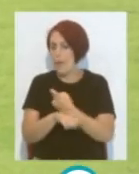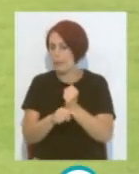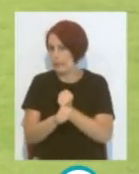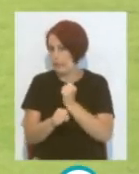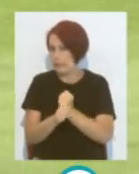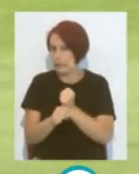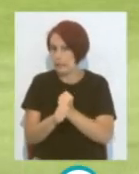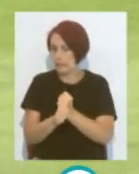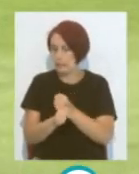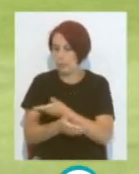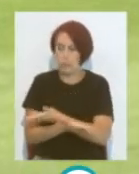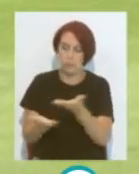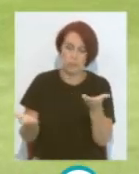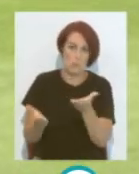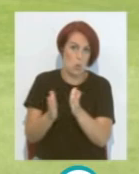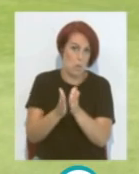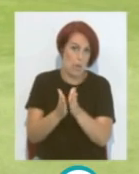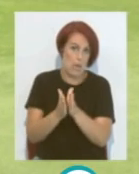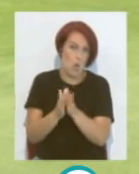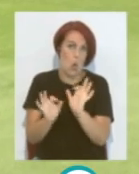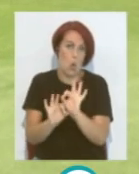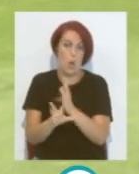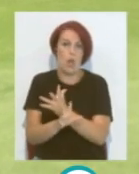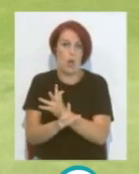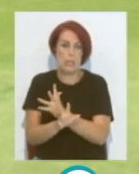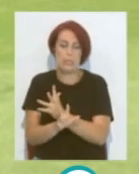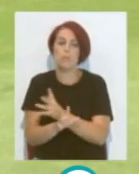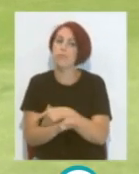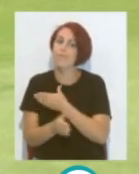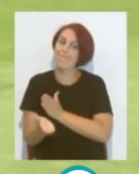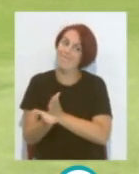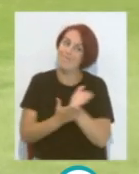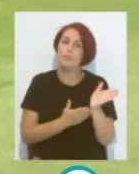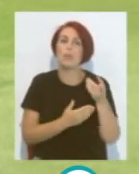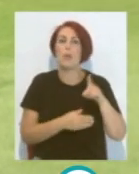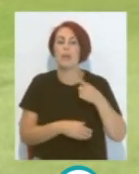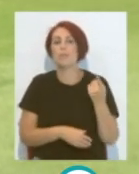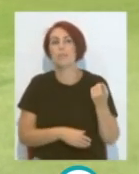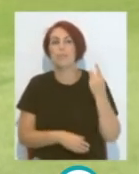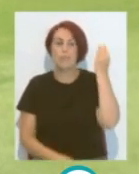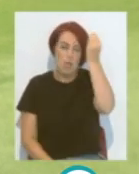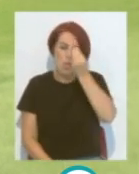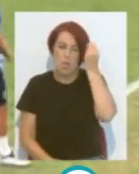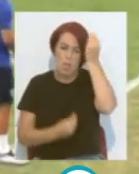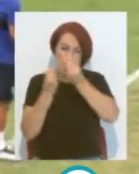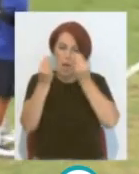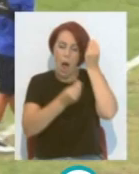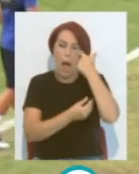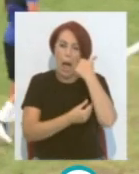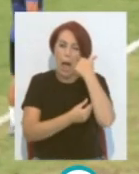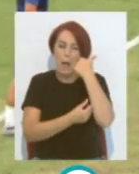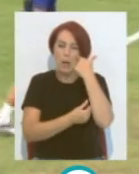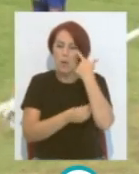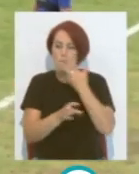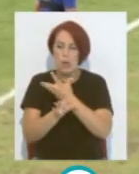Con el resto De los compañeros O con los jugadores Sino luego También pensar En cómo va evolucionando De